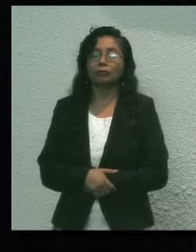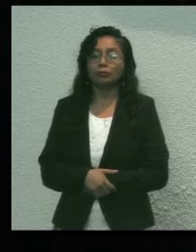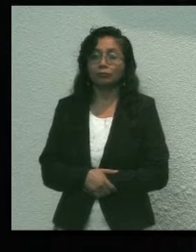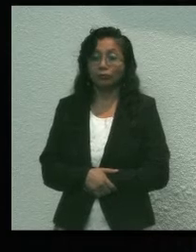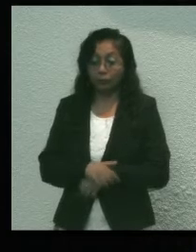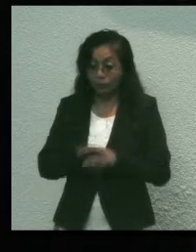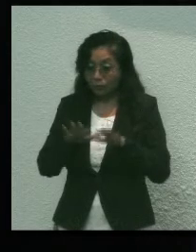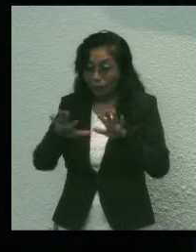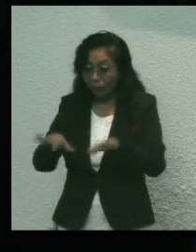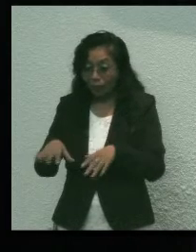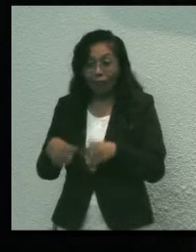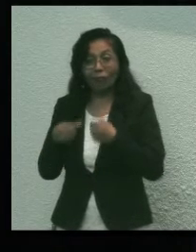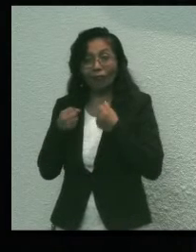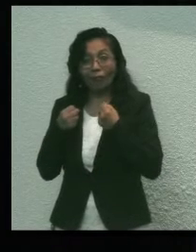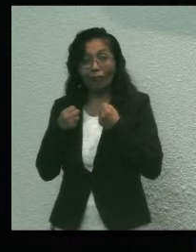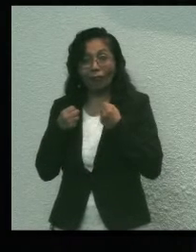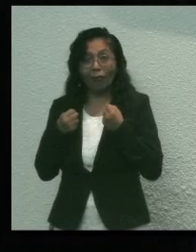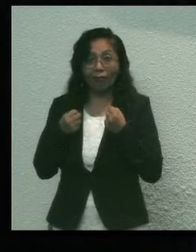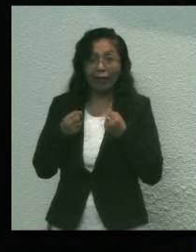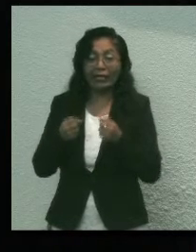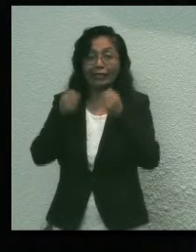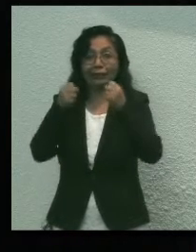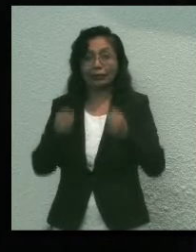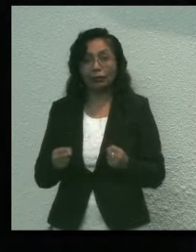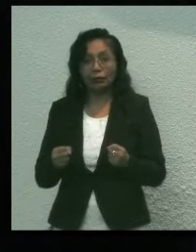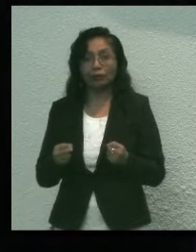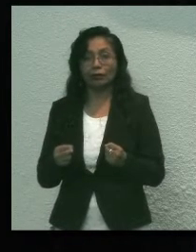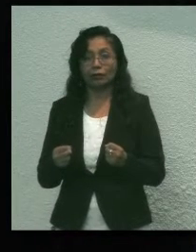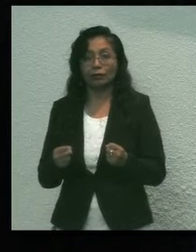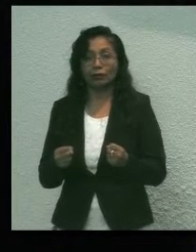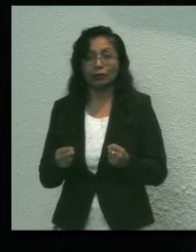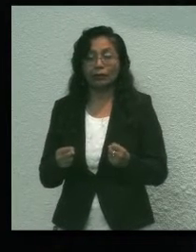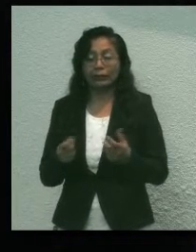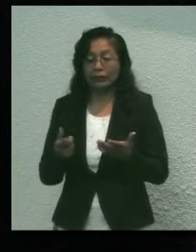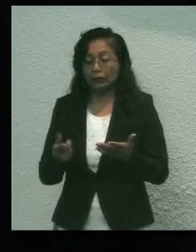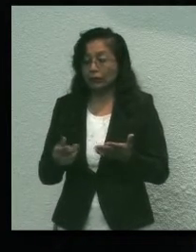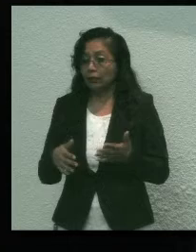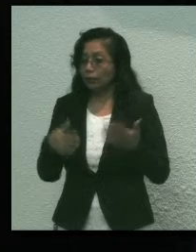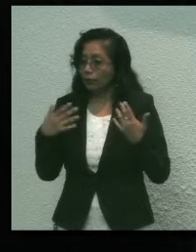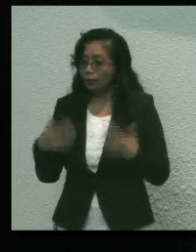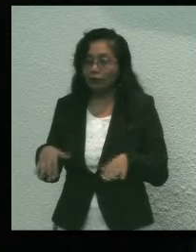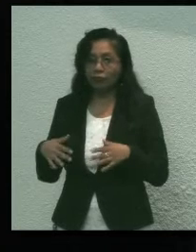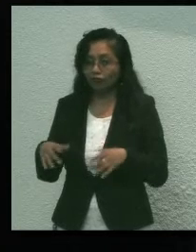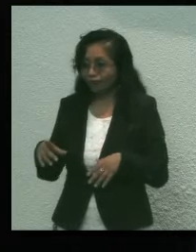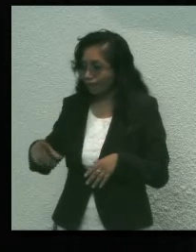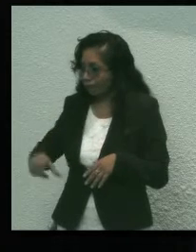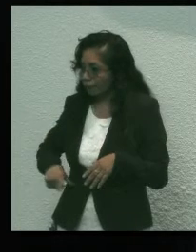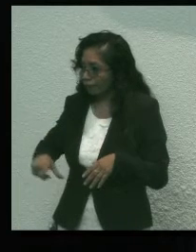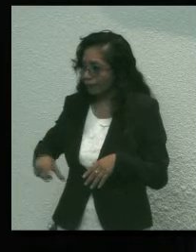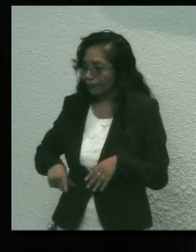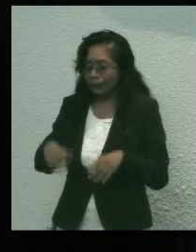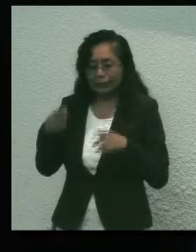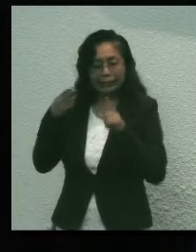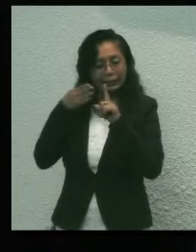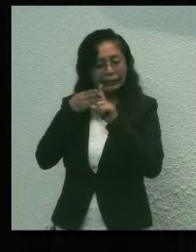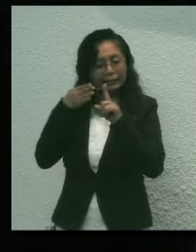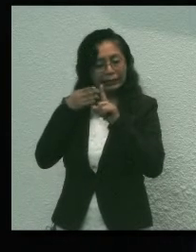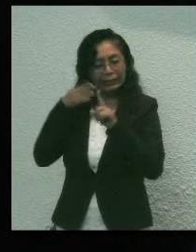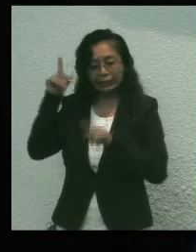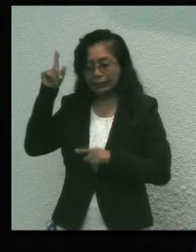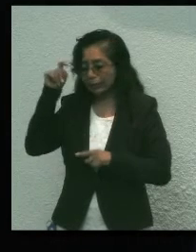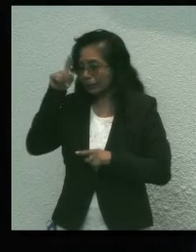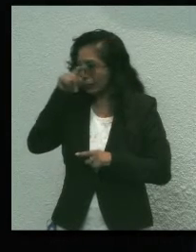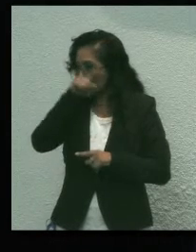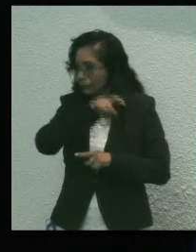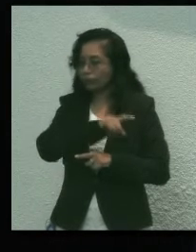Recuperar la seguridad pública es, sin duda, gobernador, el reto más difícil